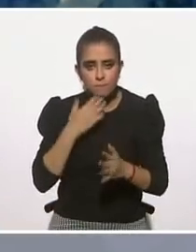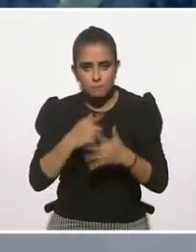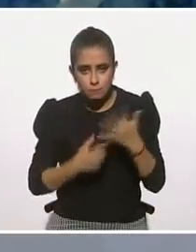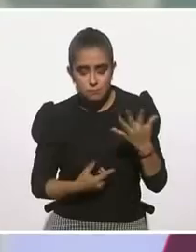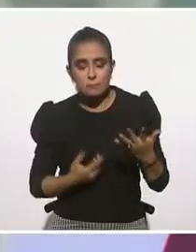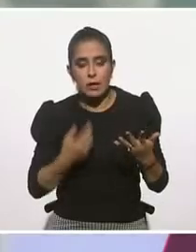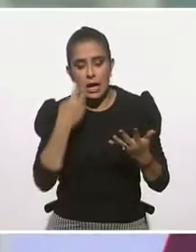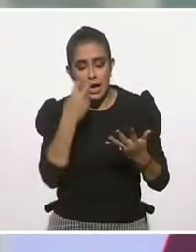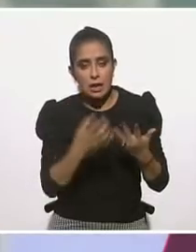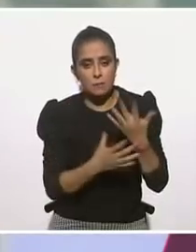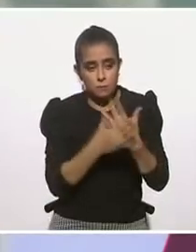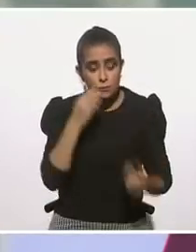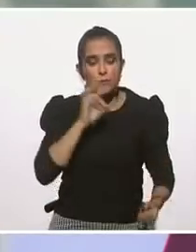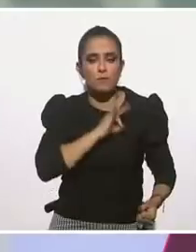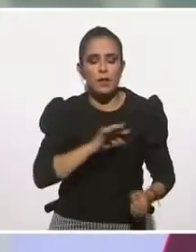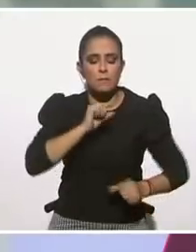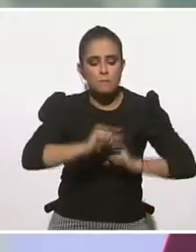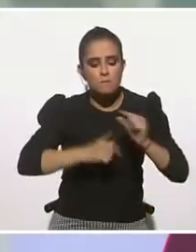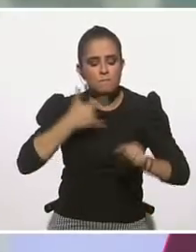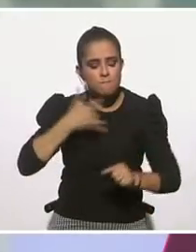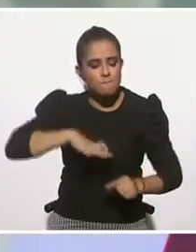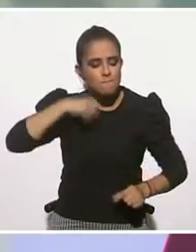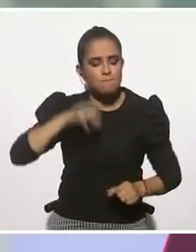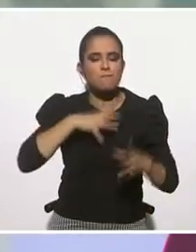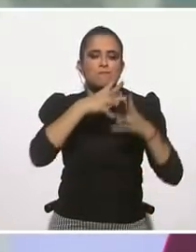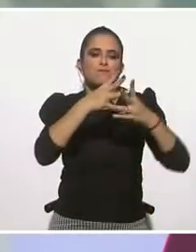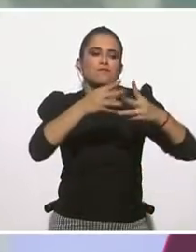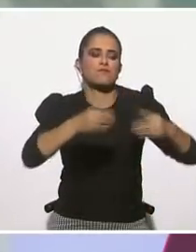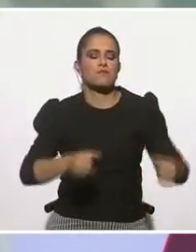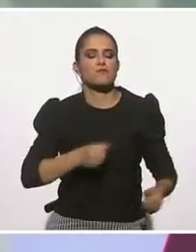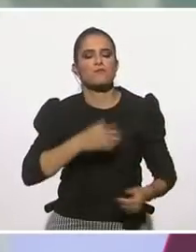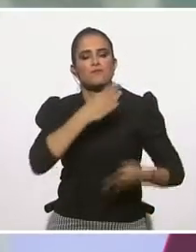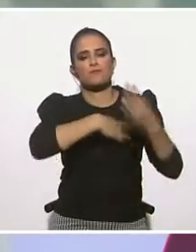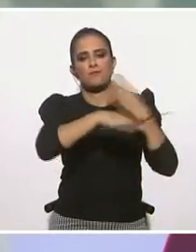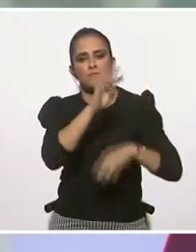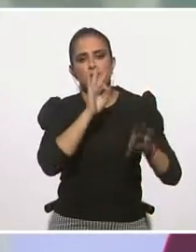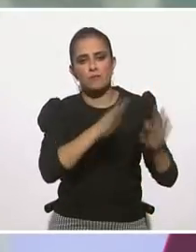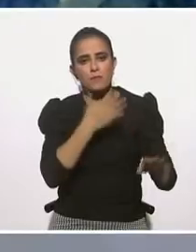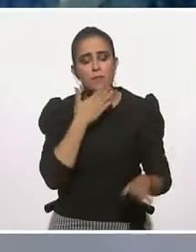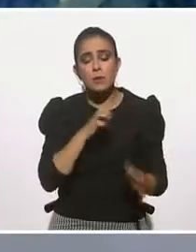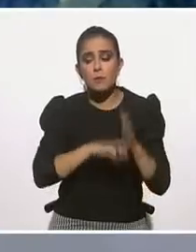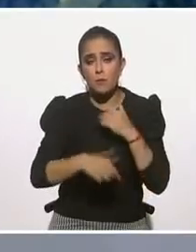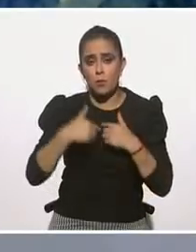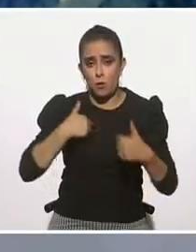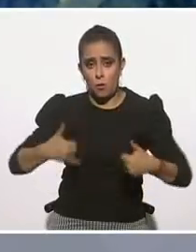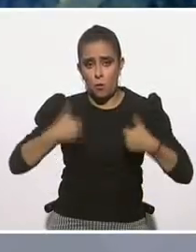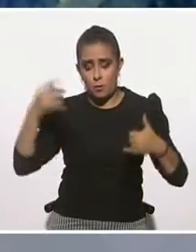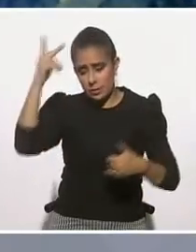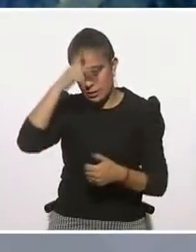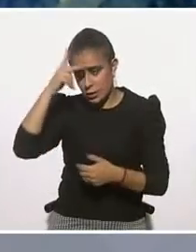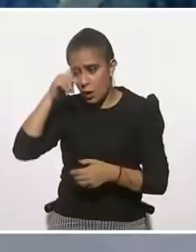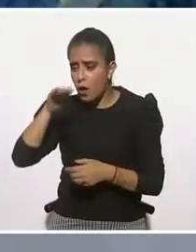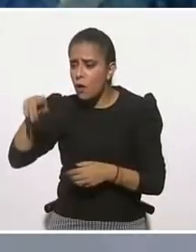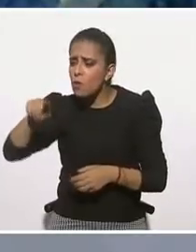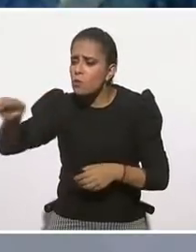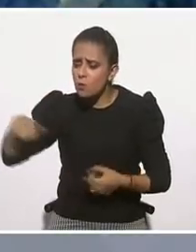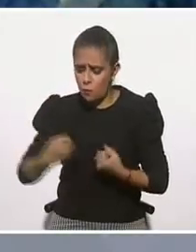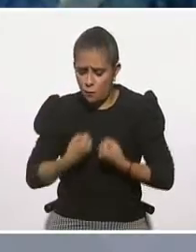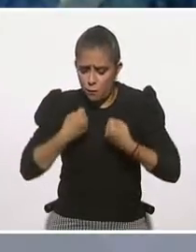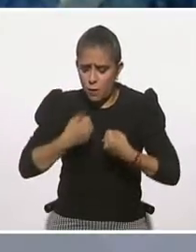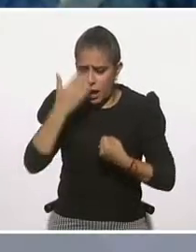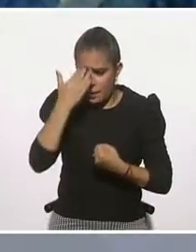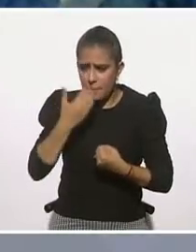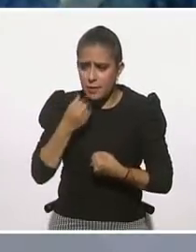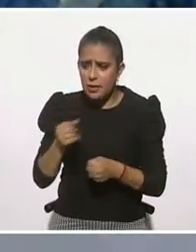trabajo mucho sobre esto, ¿no?, de tus fortalezas. ¿Qué fortalezas te están ayudando en esta pandemia y